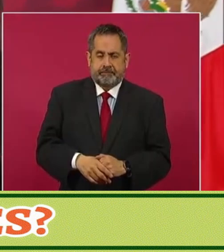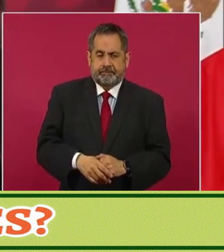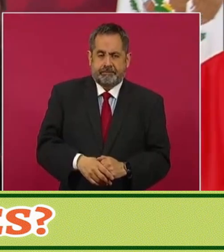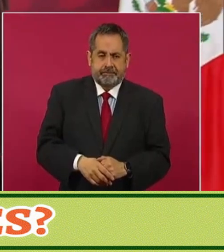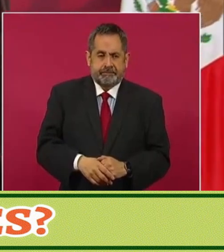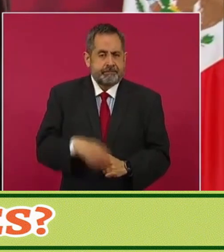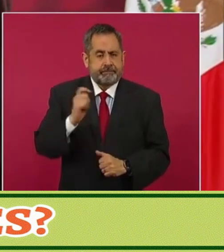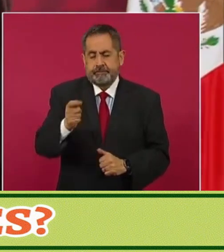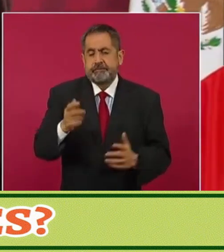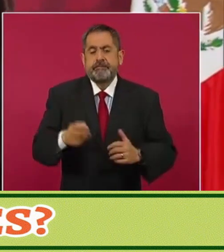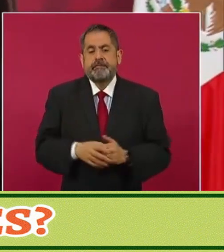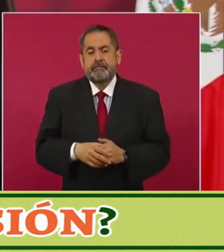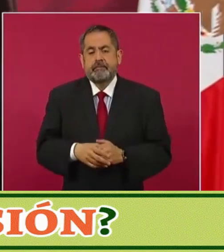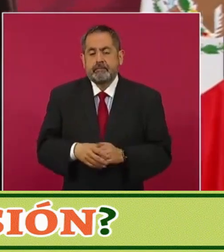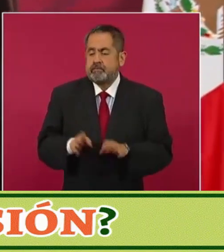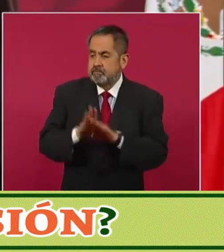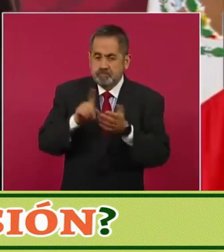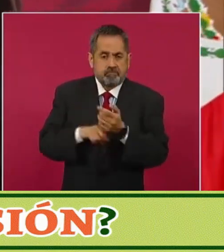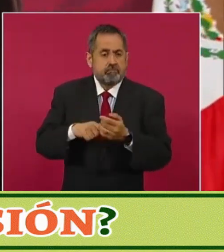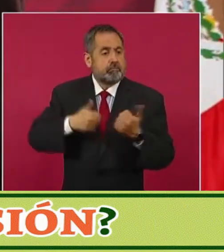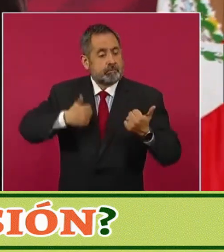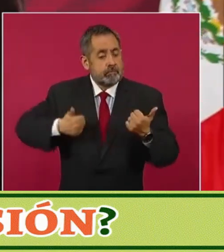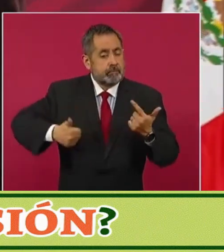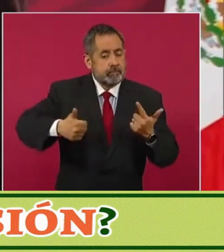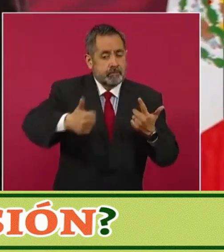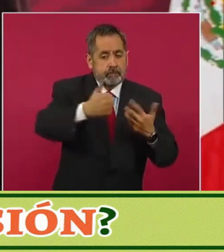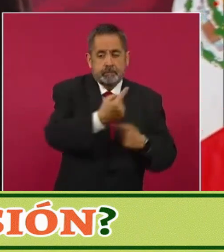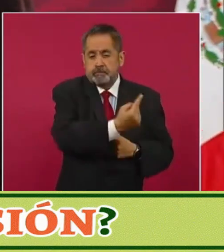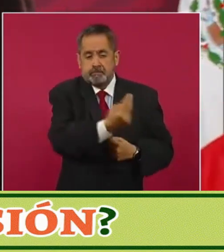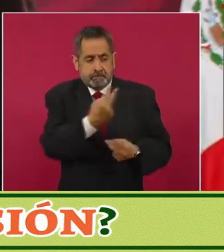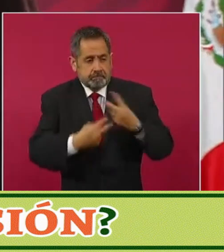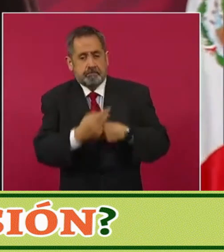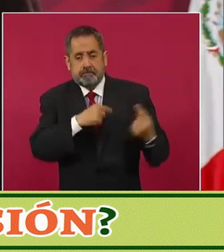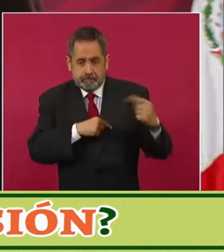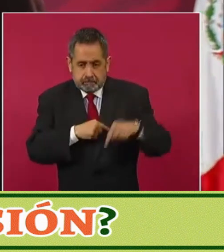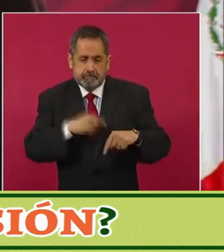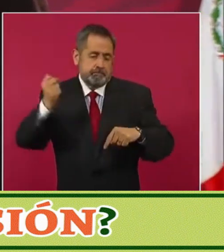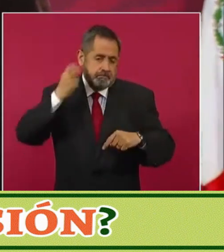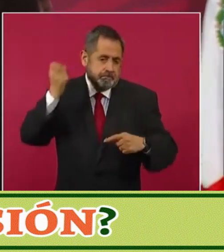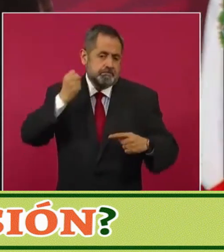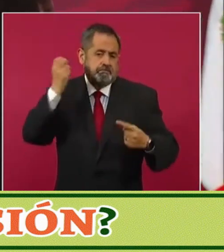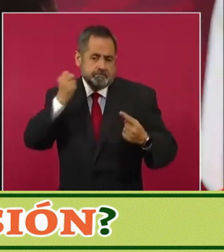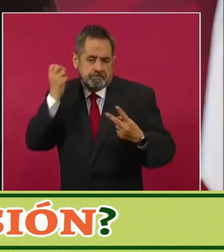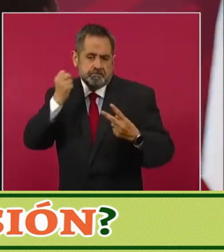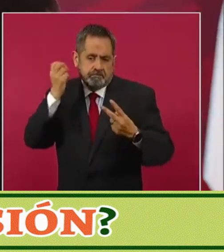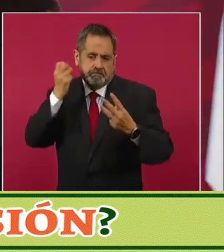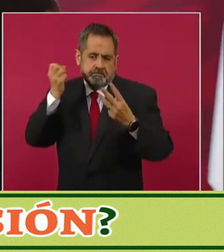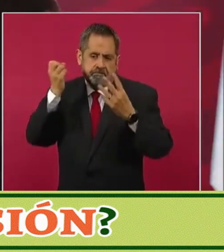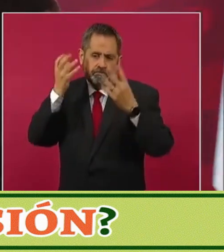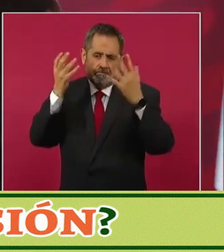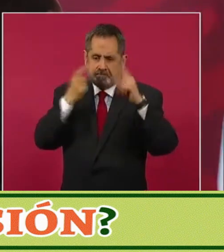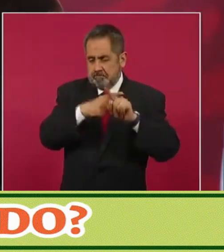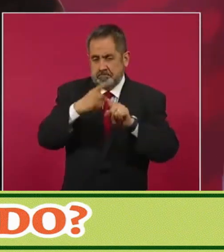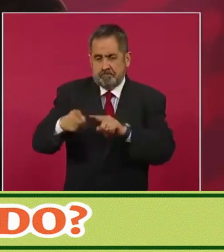Entonces, aquí van a hablar todos y tenerle confianza a los trabajadores.